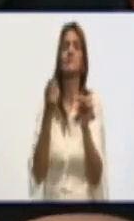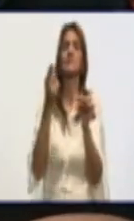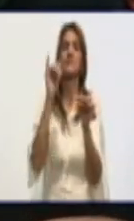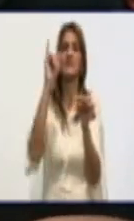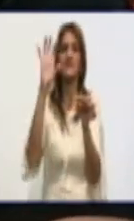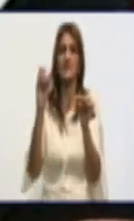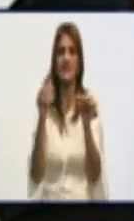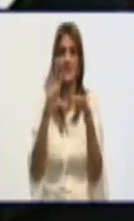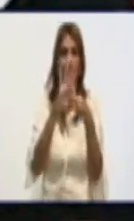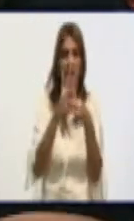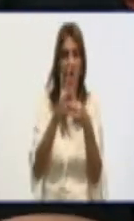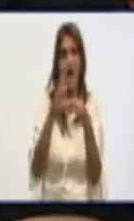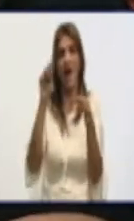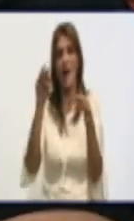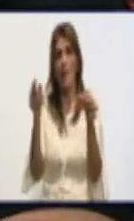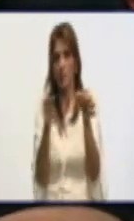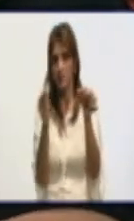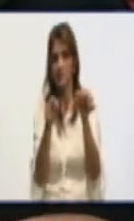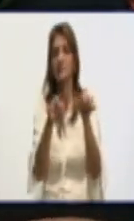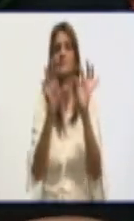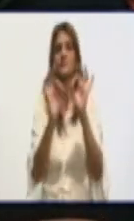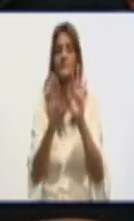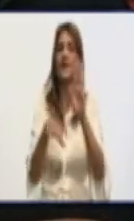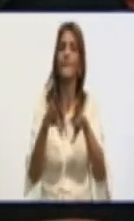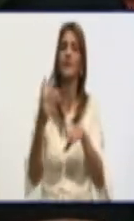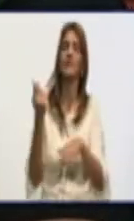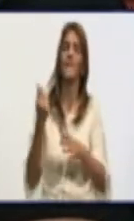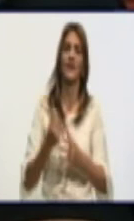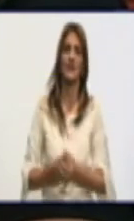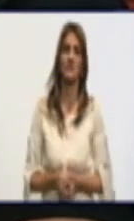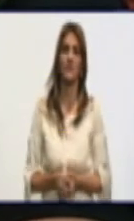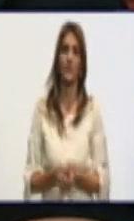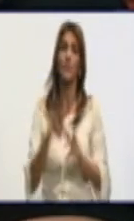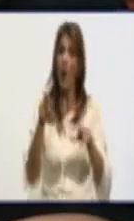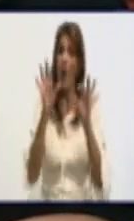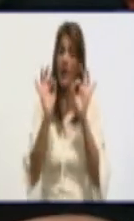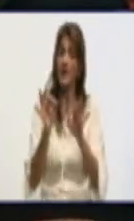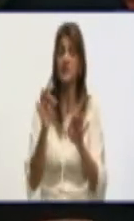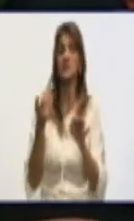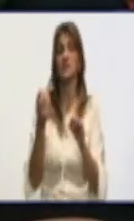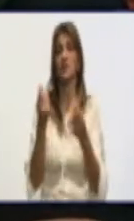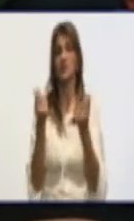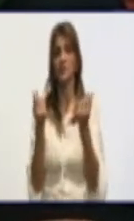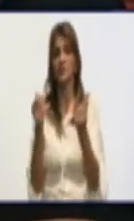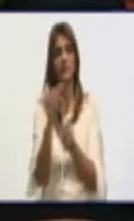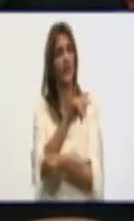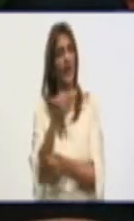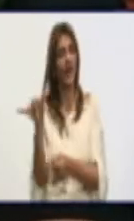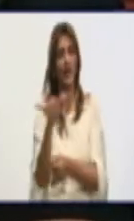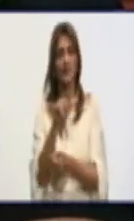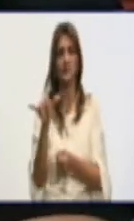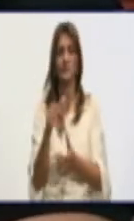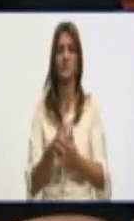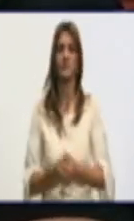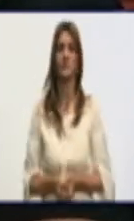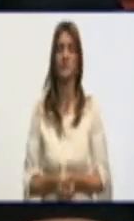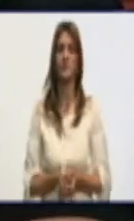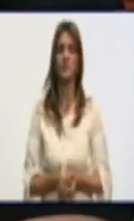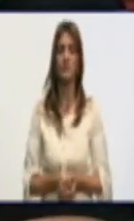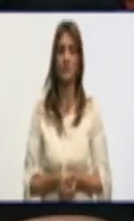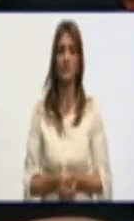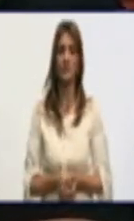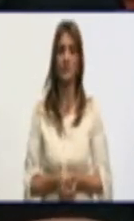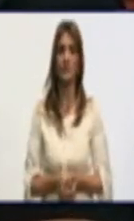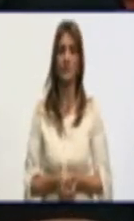200 gramos que cuesta 3 pesos y en el caso de las dos panerías que tenemos eléctricas que se hace pan de corteza dura que es en Cautos Cristo y Giguainido